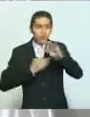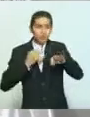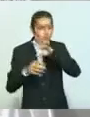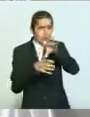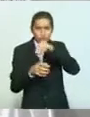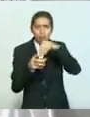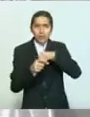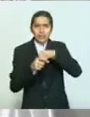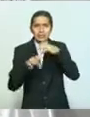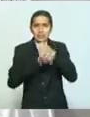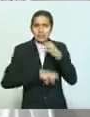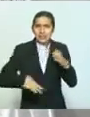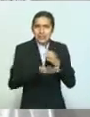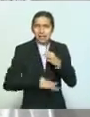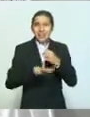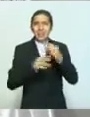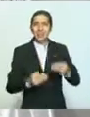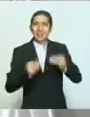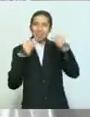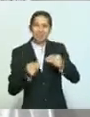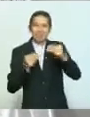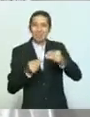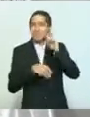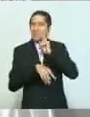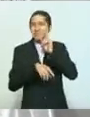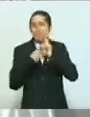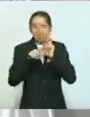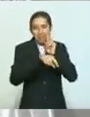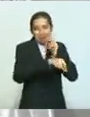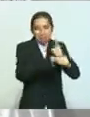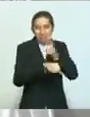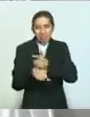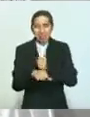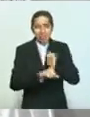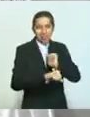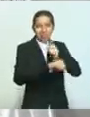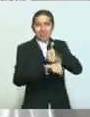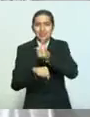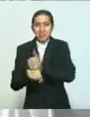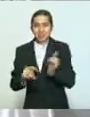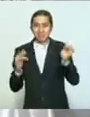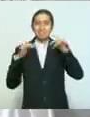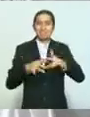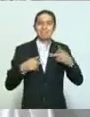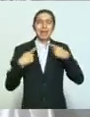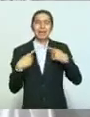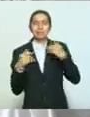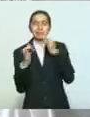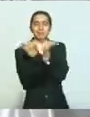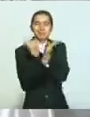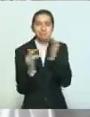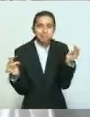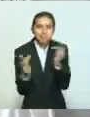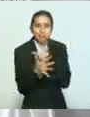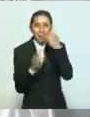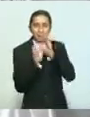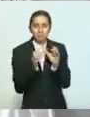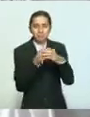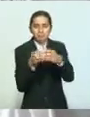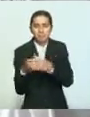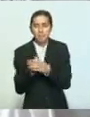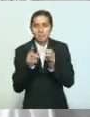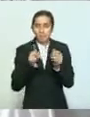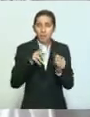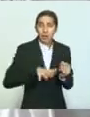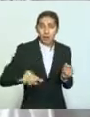Estado, mercados locales que siempre son un espacio de encuentro y de vida para las comunidades y nuestros